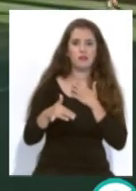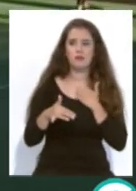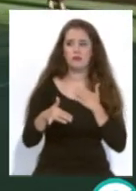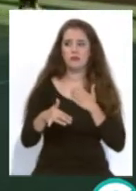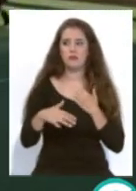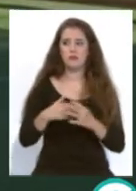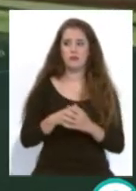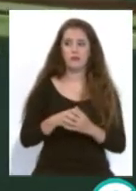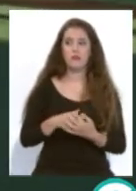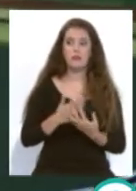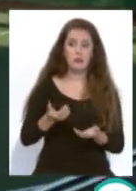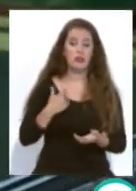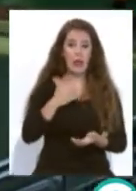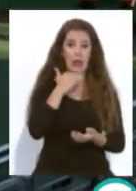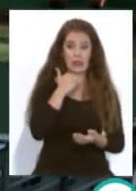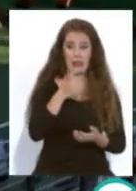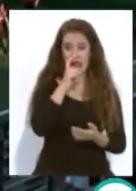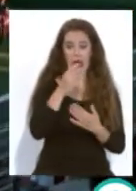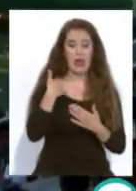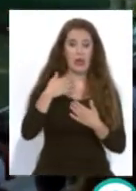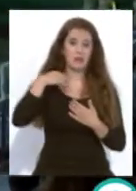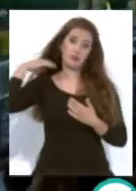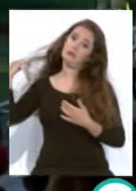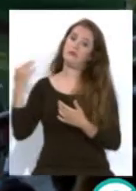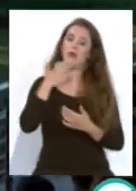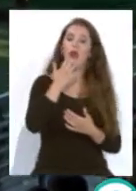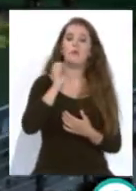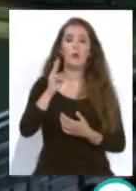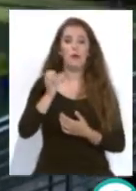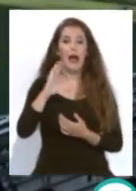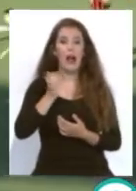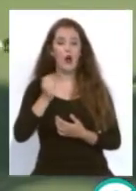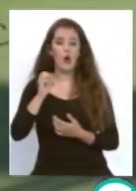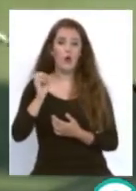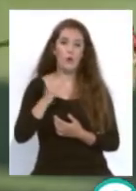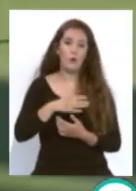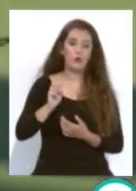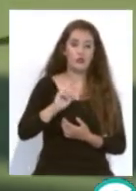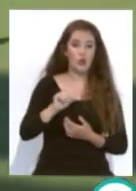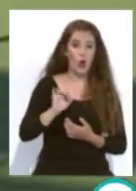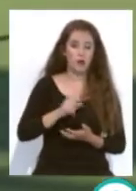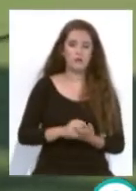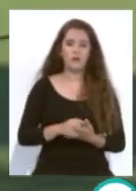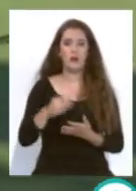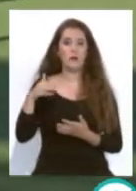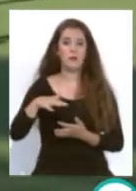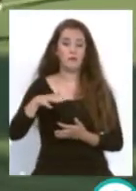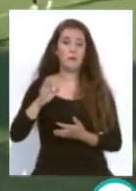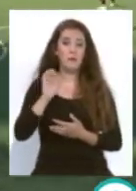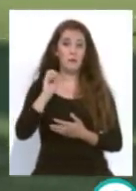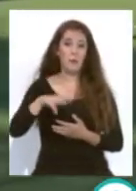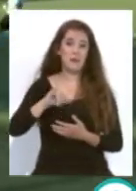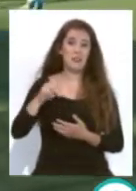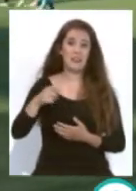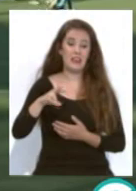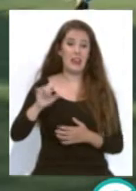Gejón hace ya unos cuantos años Paco Bullo Paco Bullo Miguel Ángeles de Real Madrid también eran porteros que no llegaban